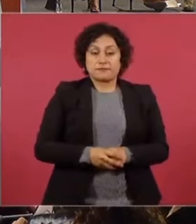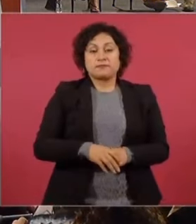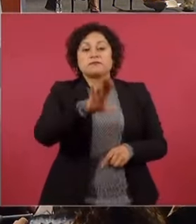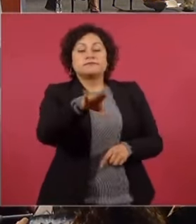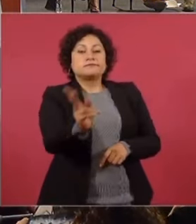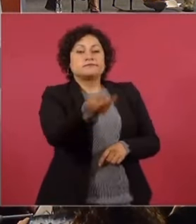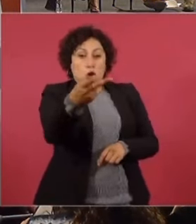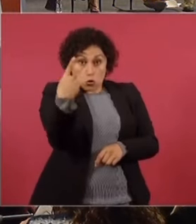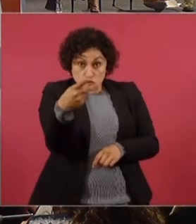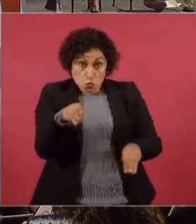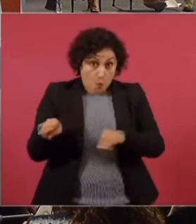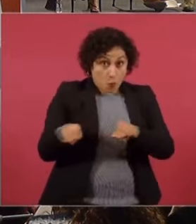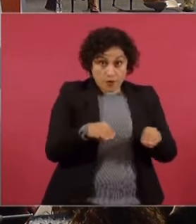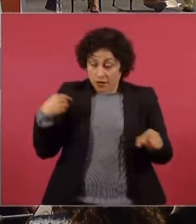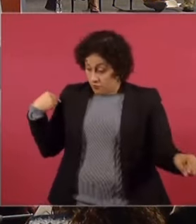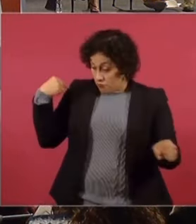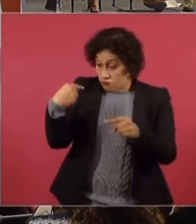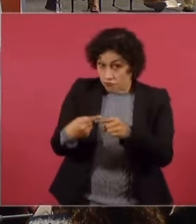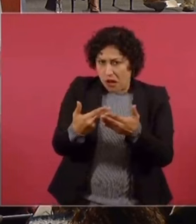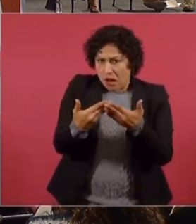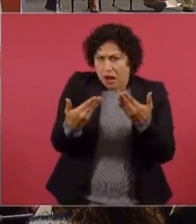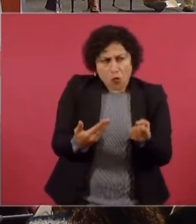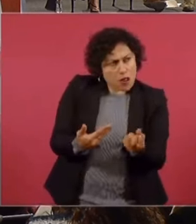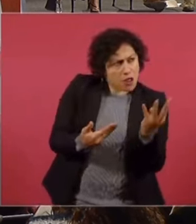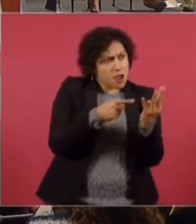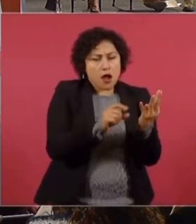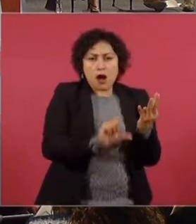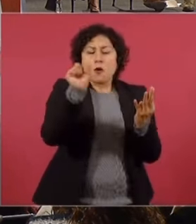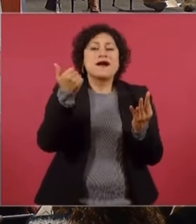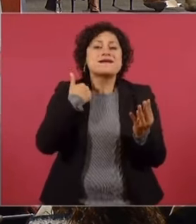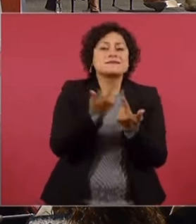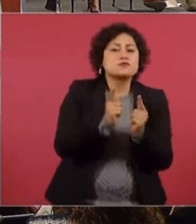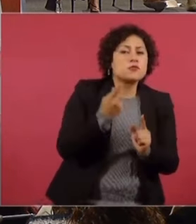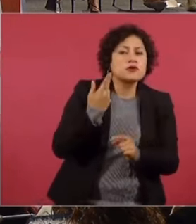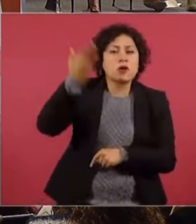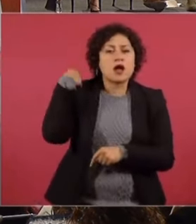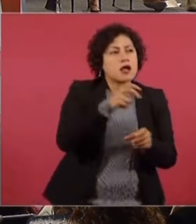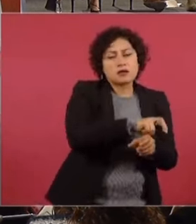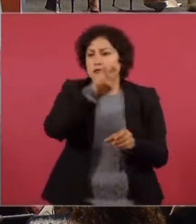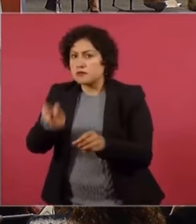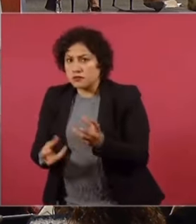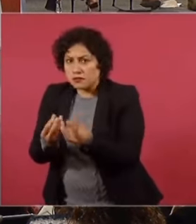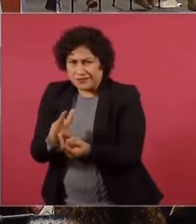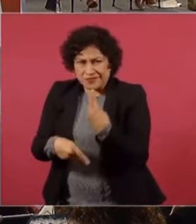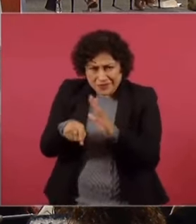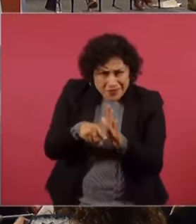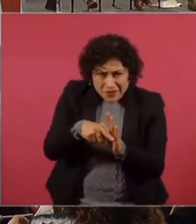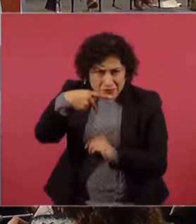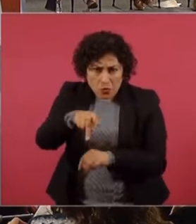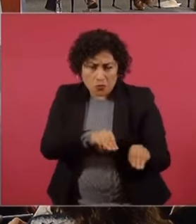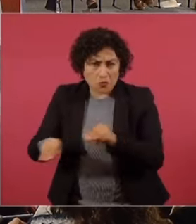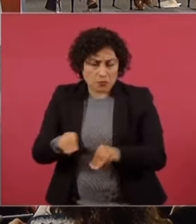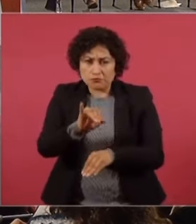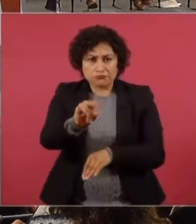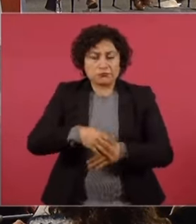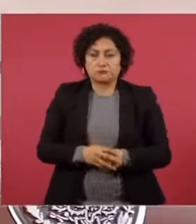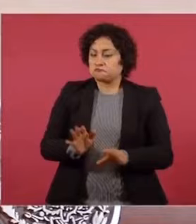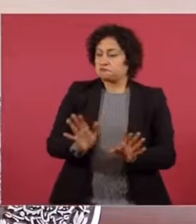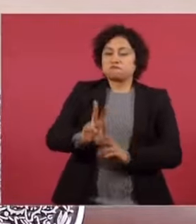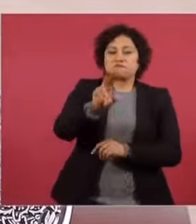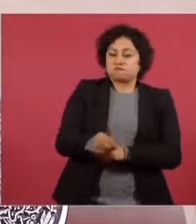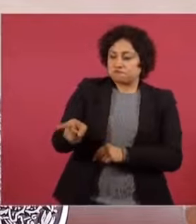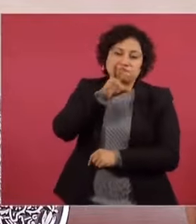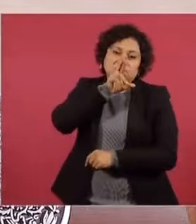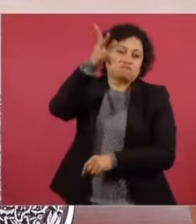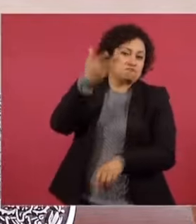¿No empañarían el movimiento que se ha construido a lo largo de los años con la presencia de quienes fueron militantes de otros partidos, que tienen algún antecedente turbio? No, ella es lo mejor, lo